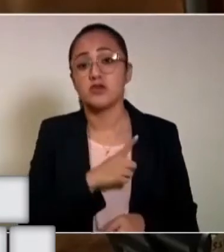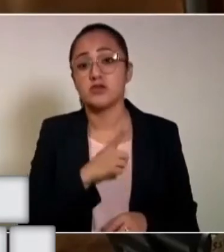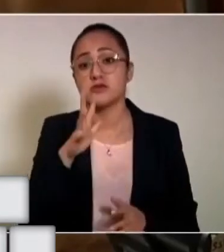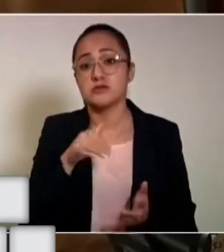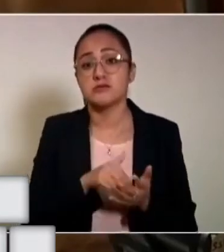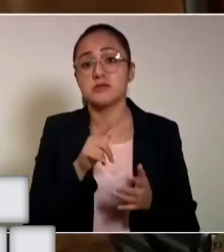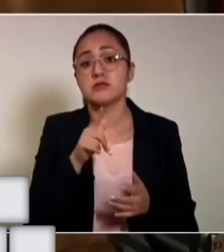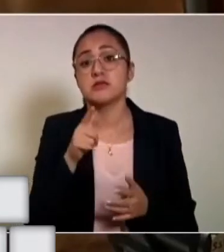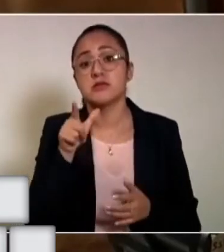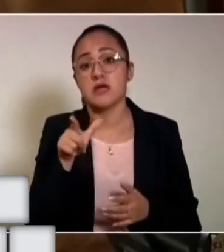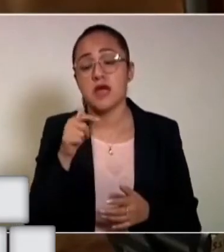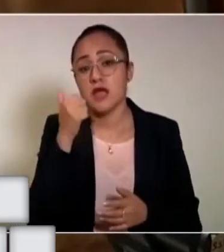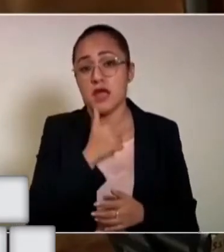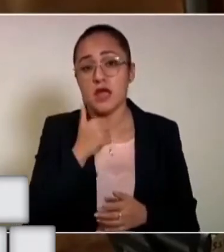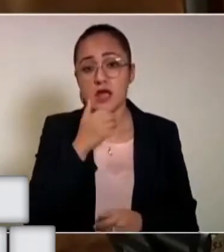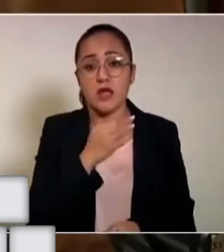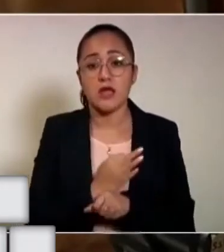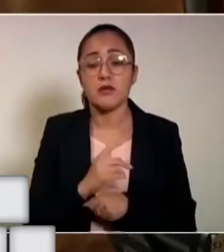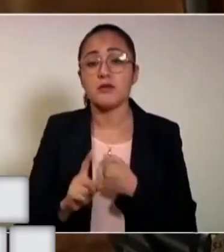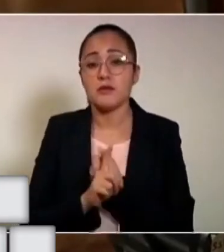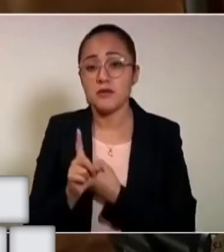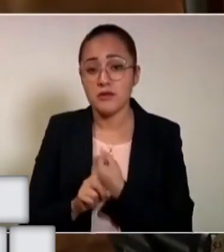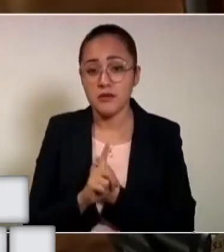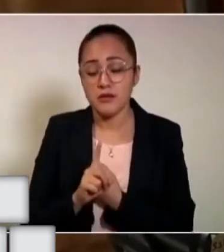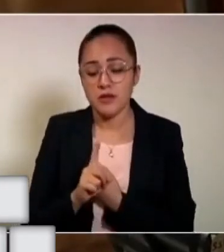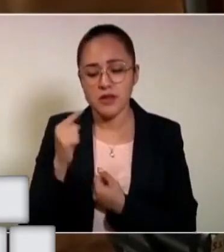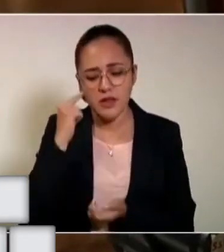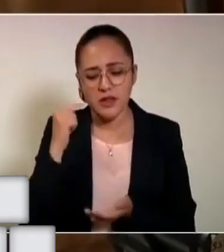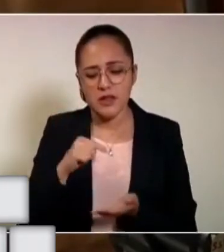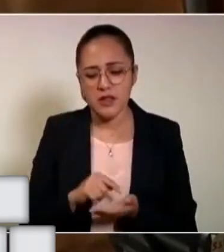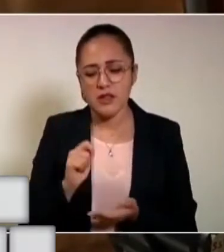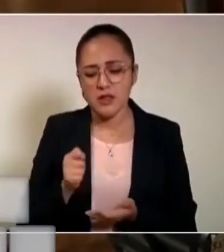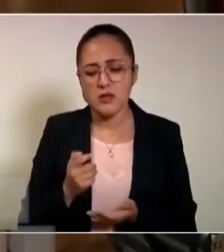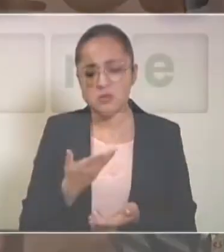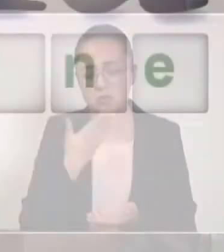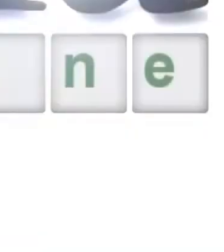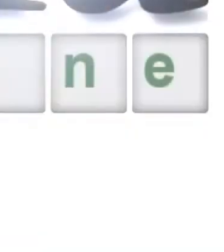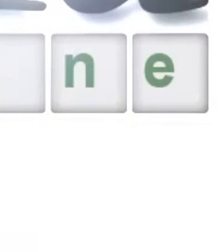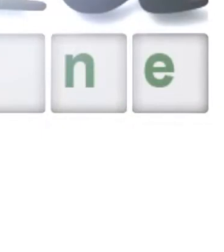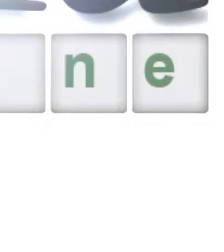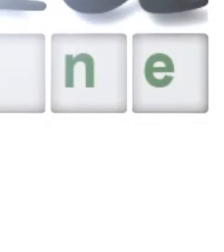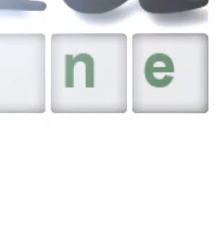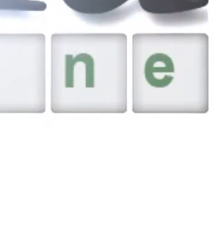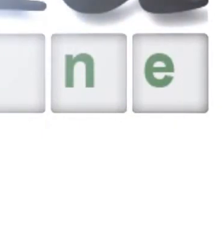.017 alumnos hemos tenido problemas, creo que es un buen resultado.